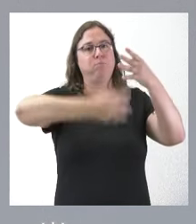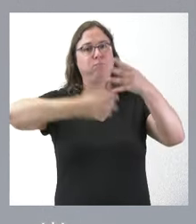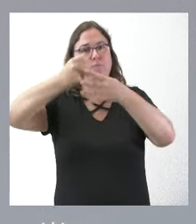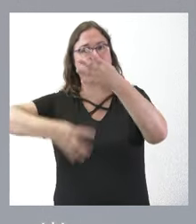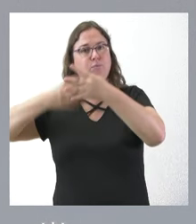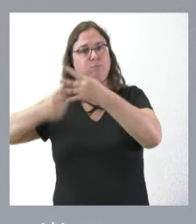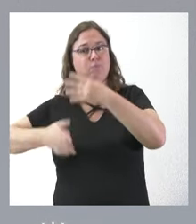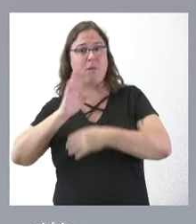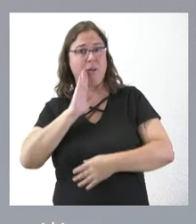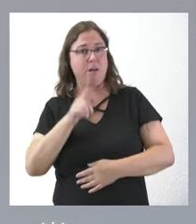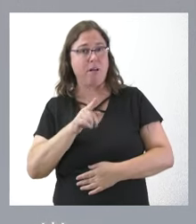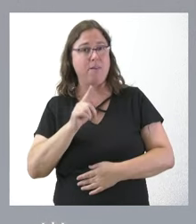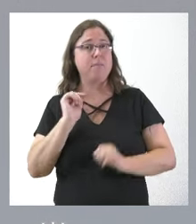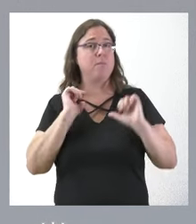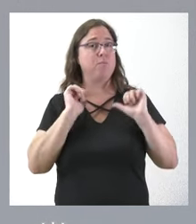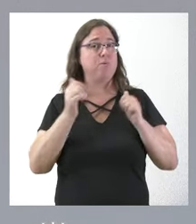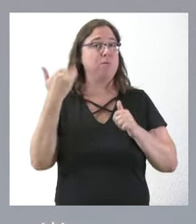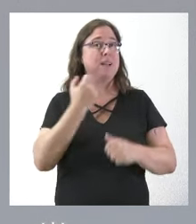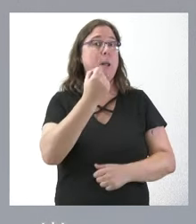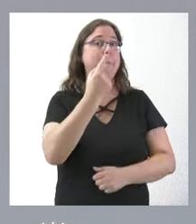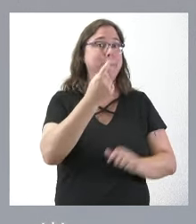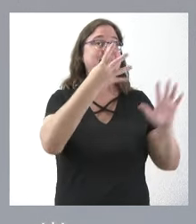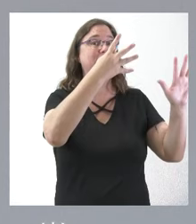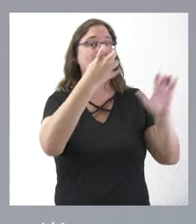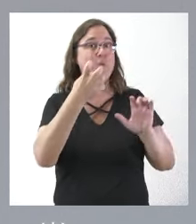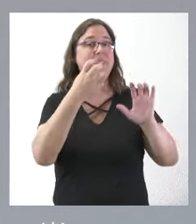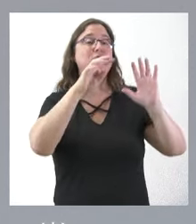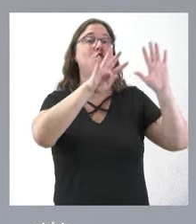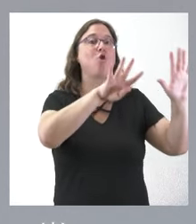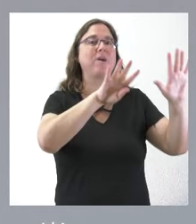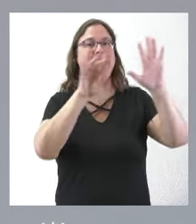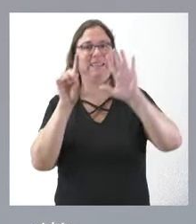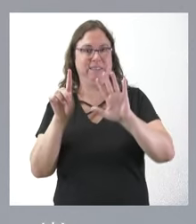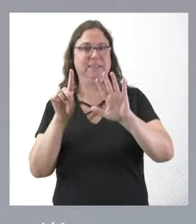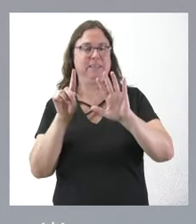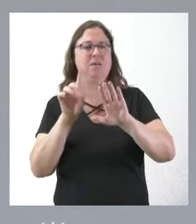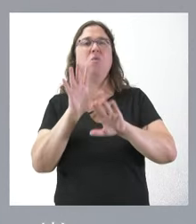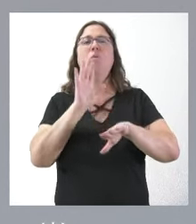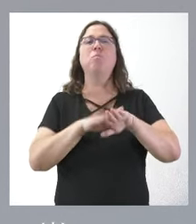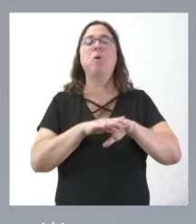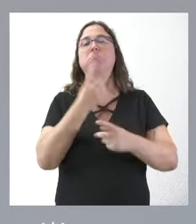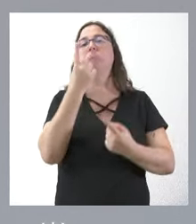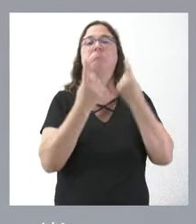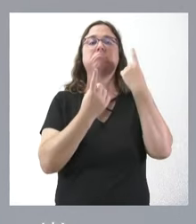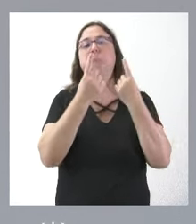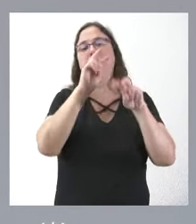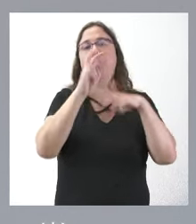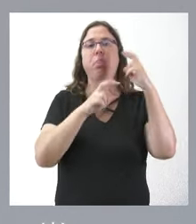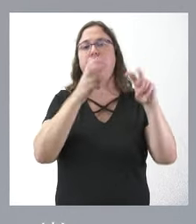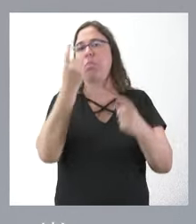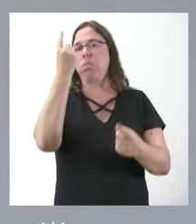aplicando datan en su mayoría de 1996, con alguna modificación puntual